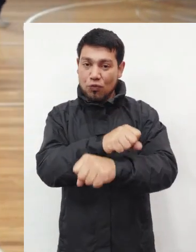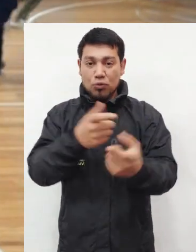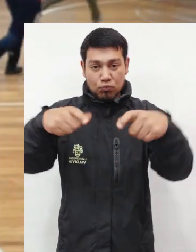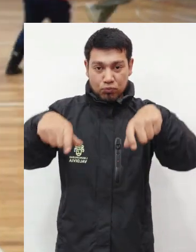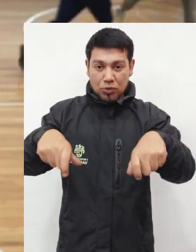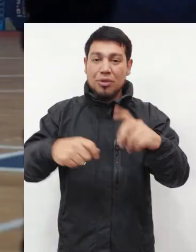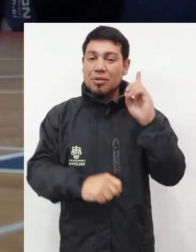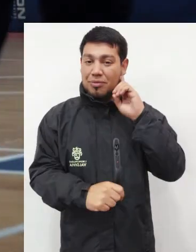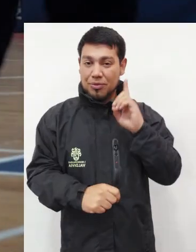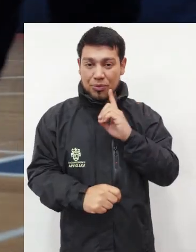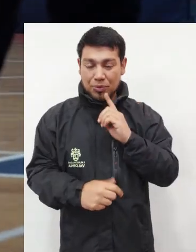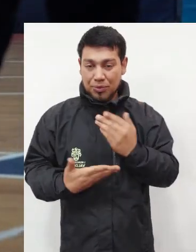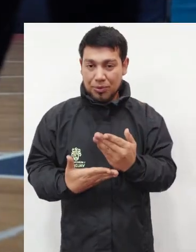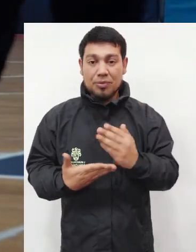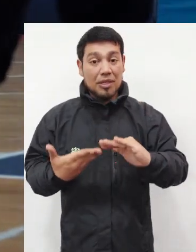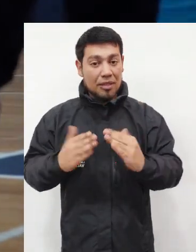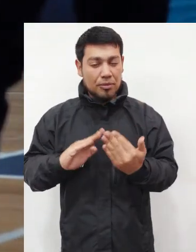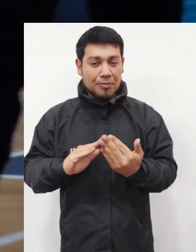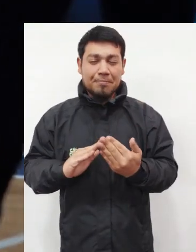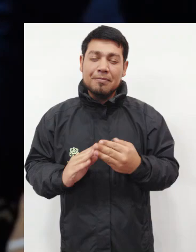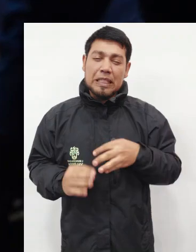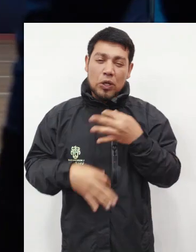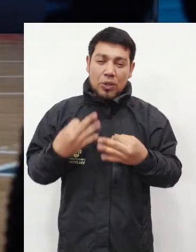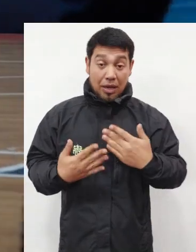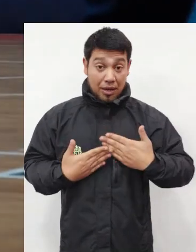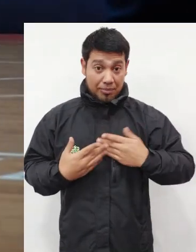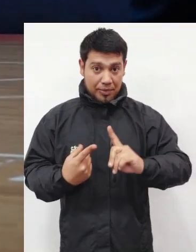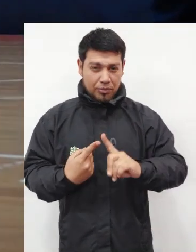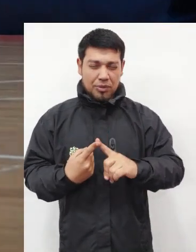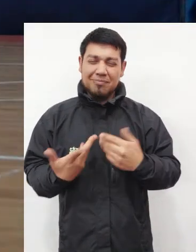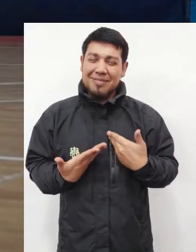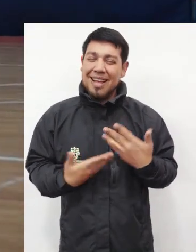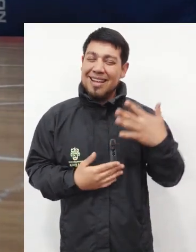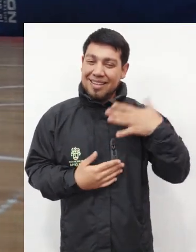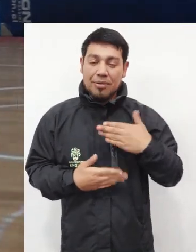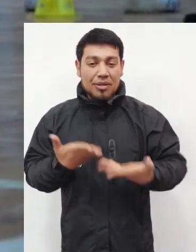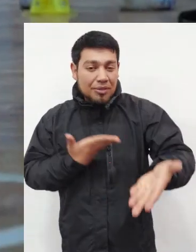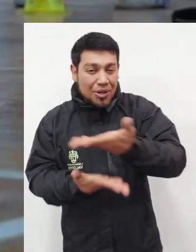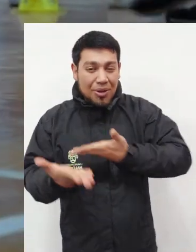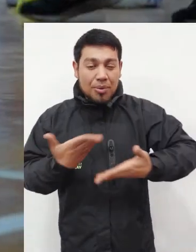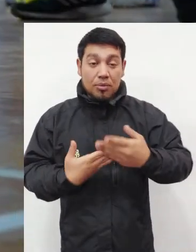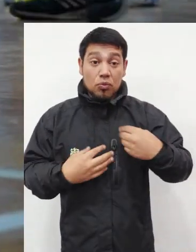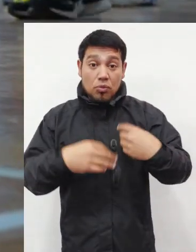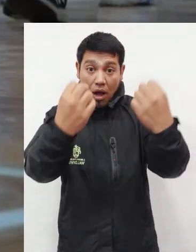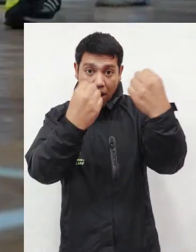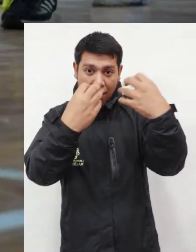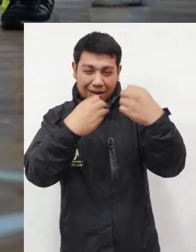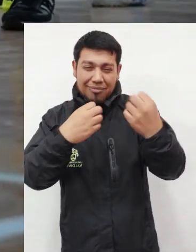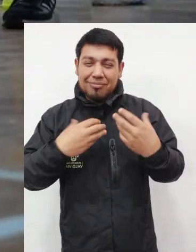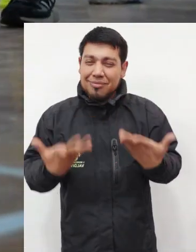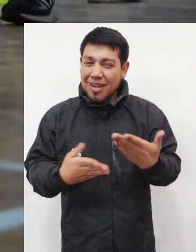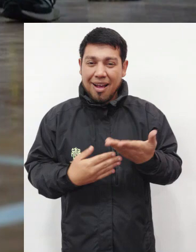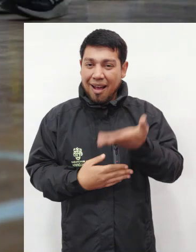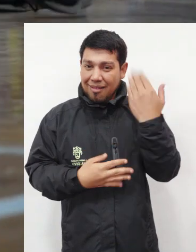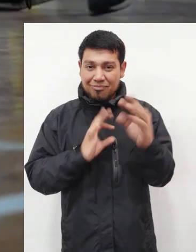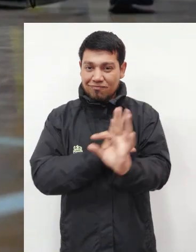Bueno, contarles un poco de mi experiencia, ha sido muy enriquecedora, compartir con personas sordas, yo